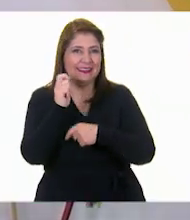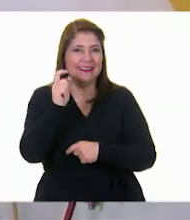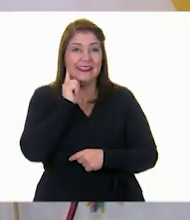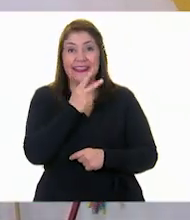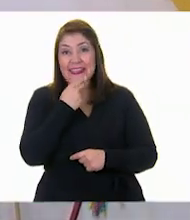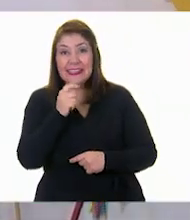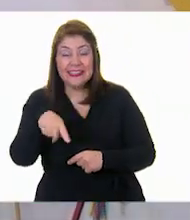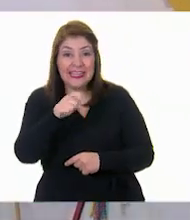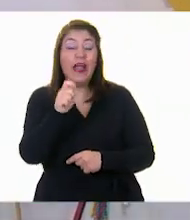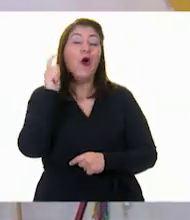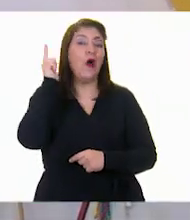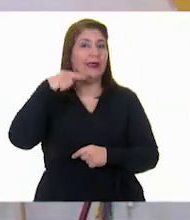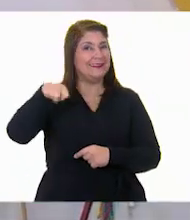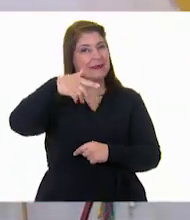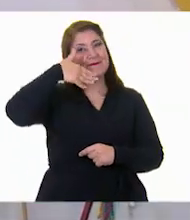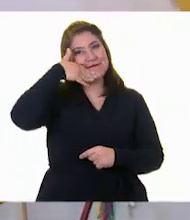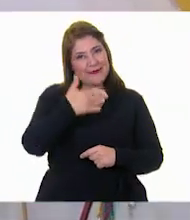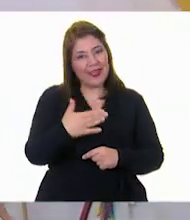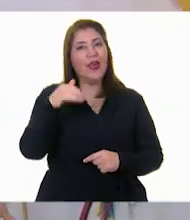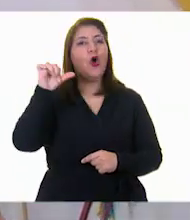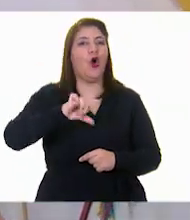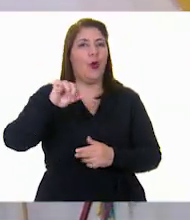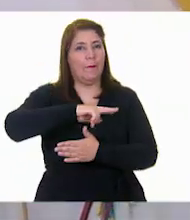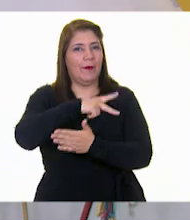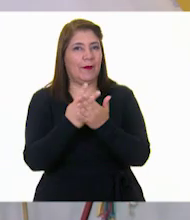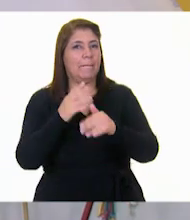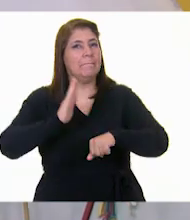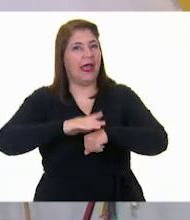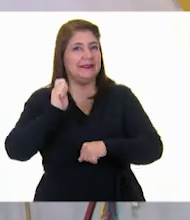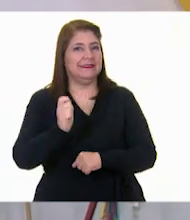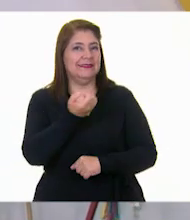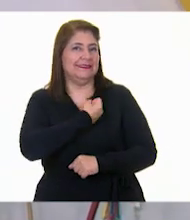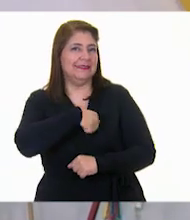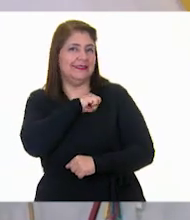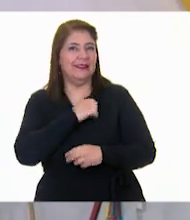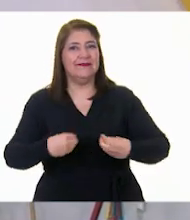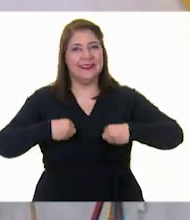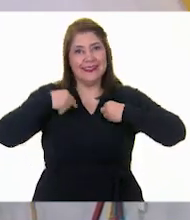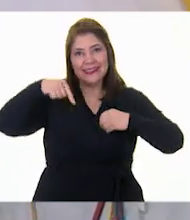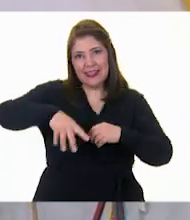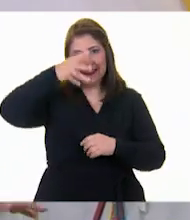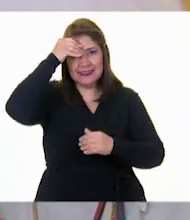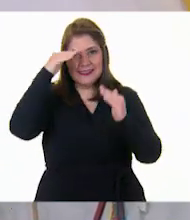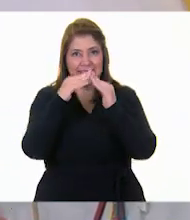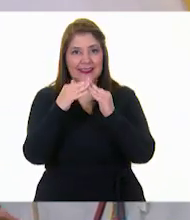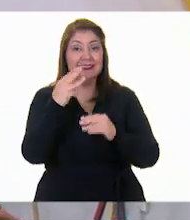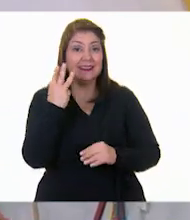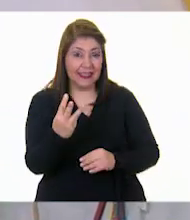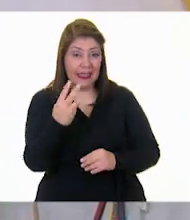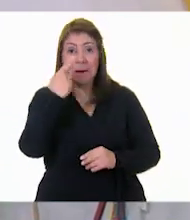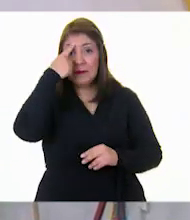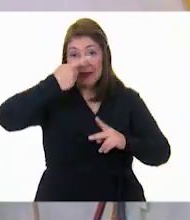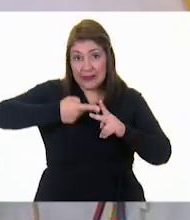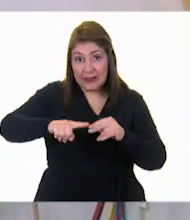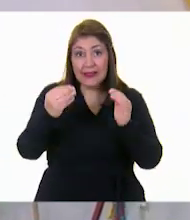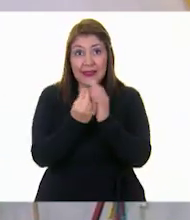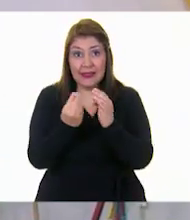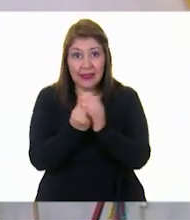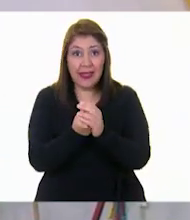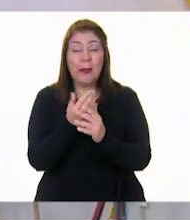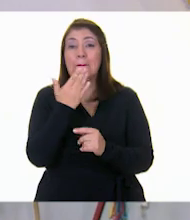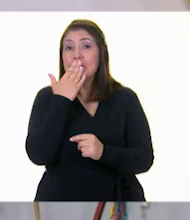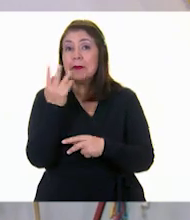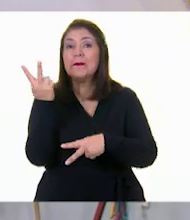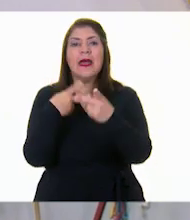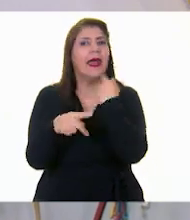estén muy bien. Este es un programa más de Vida Saludable aquí en Aprende en Casa 3. Para comenzar la clase vamos a darle la